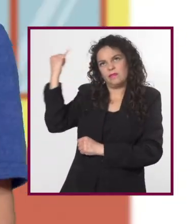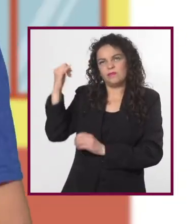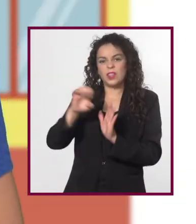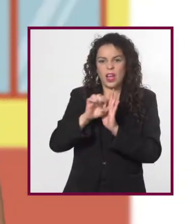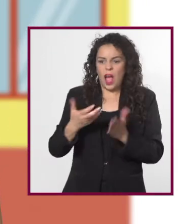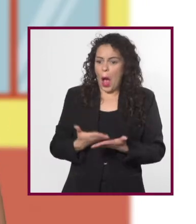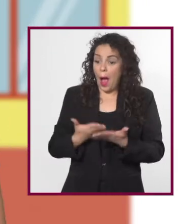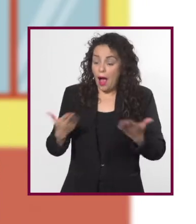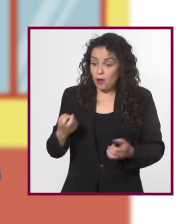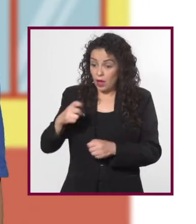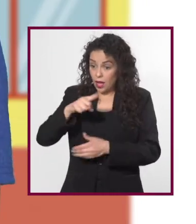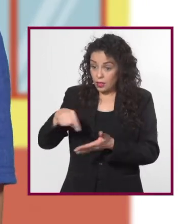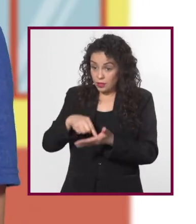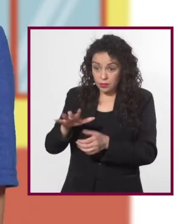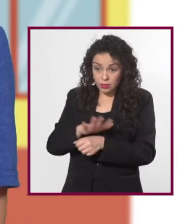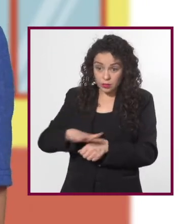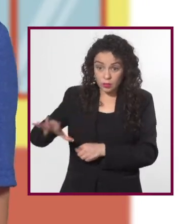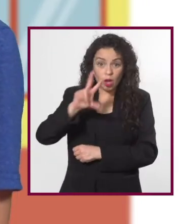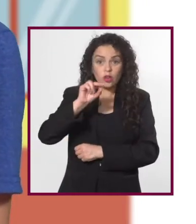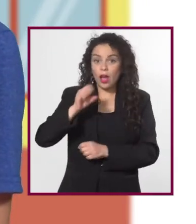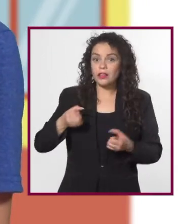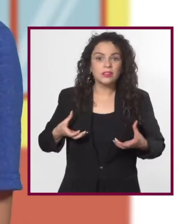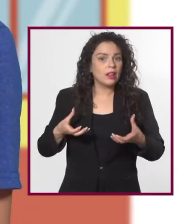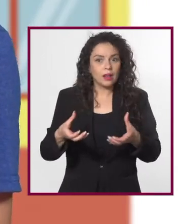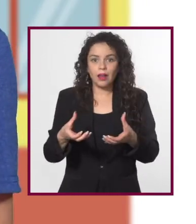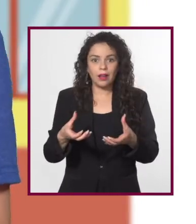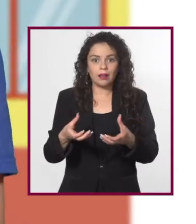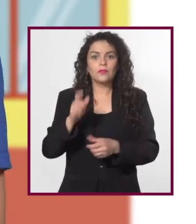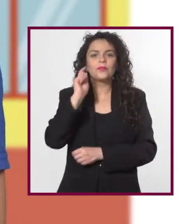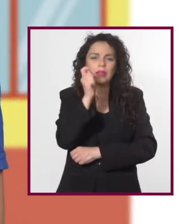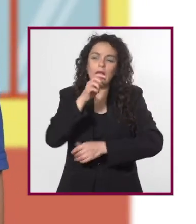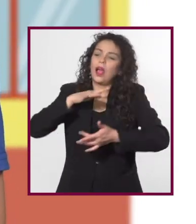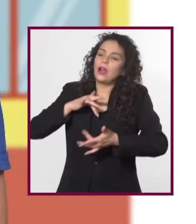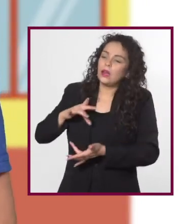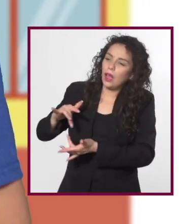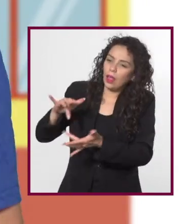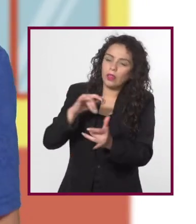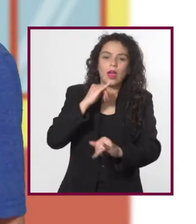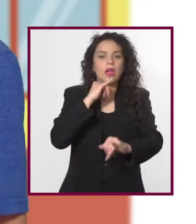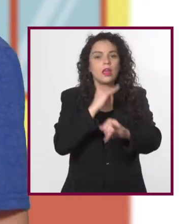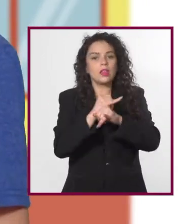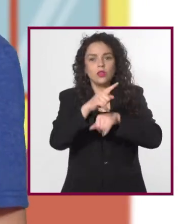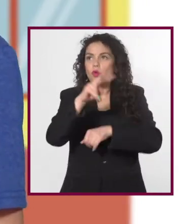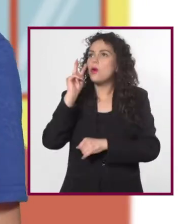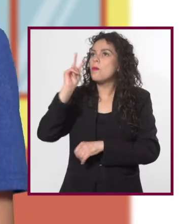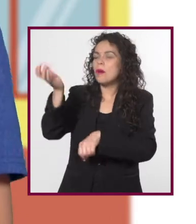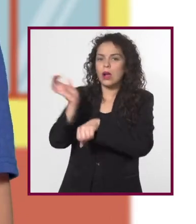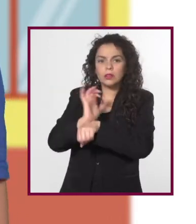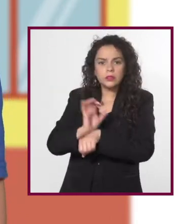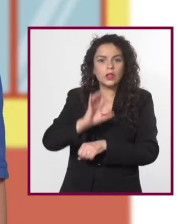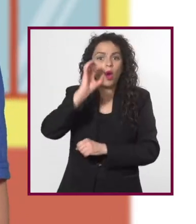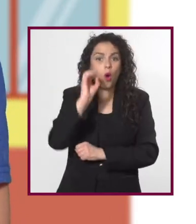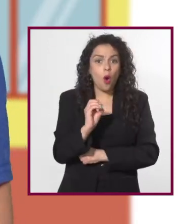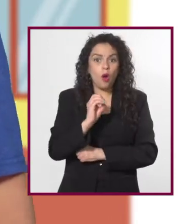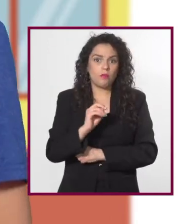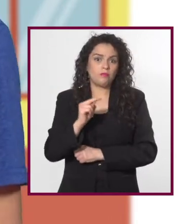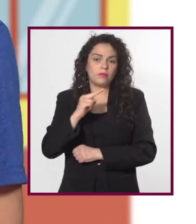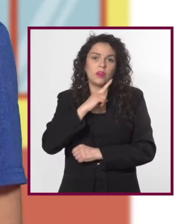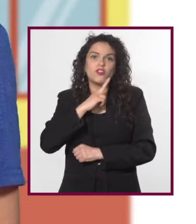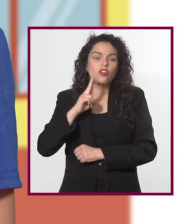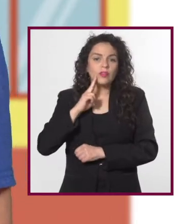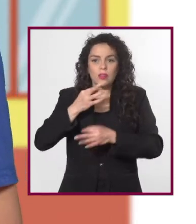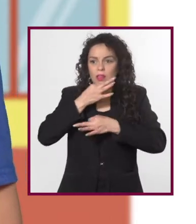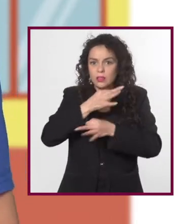imagina que ahora ese espacio público no es la calle, sino las redes, internet, lo que ves en el cine, o las